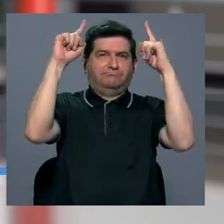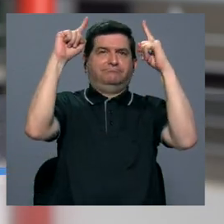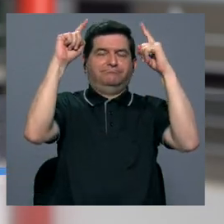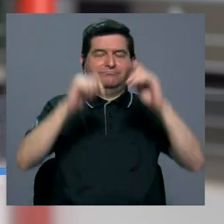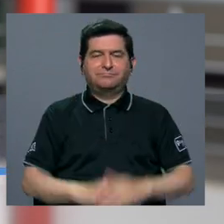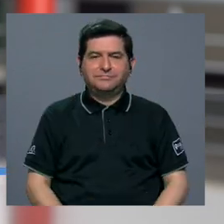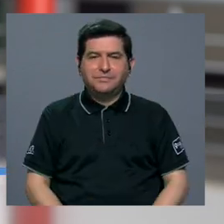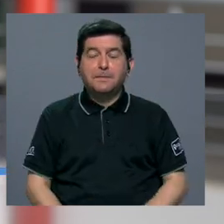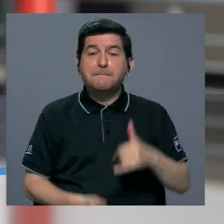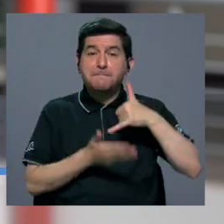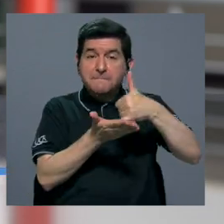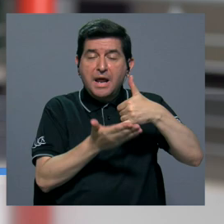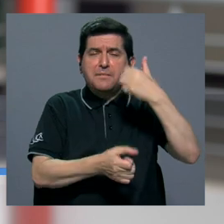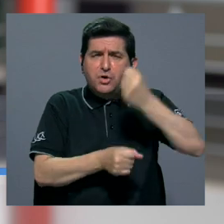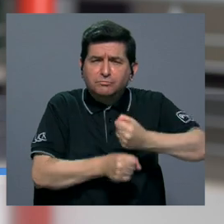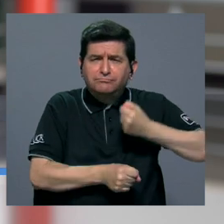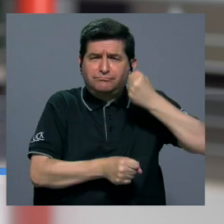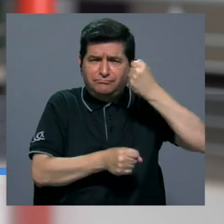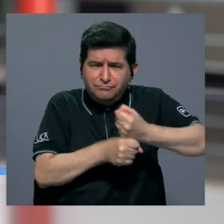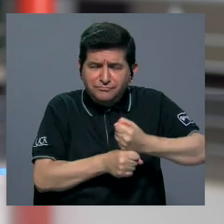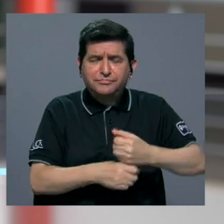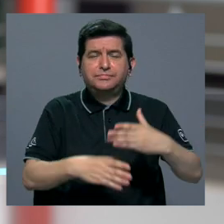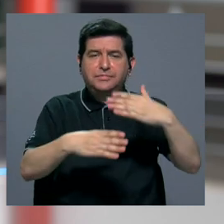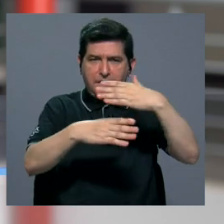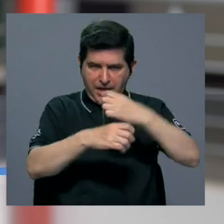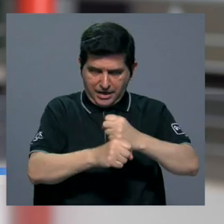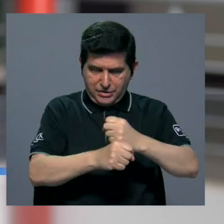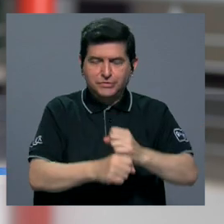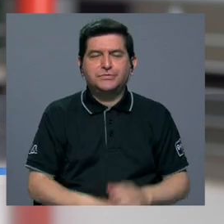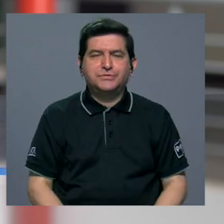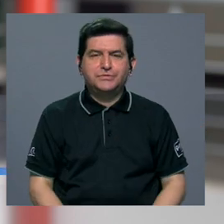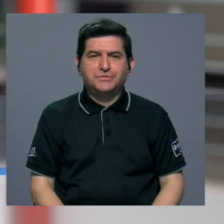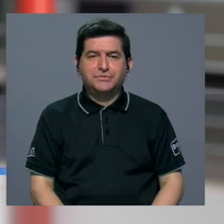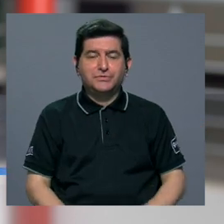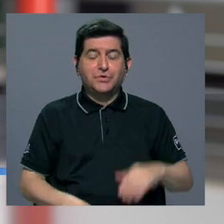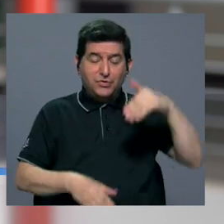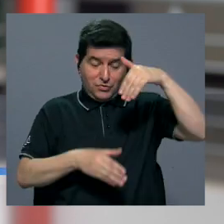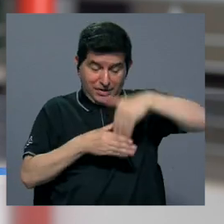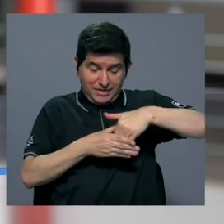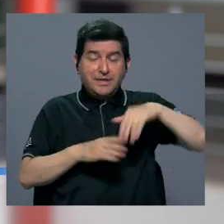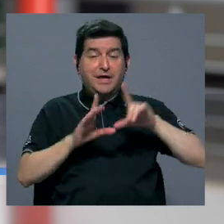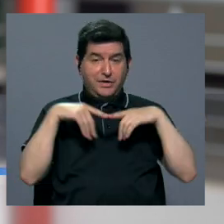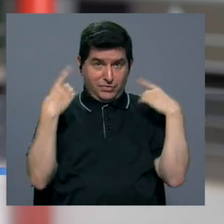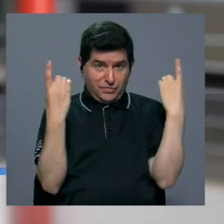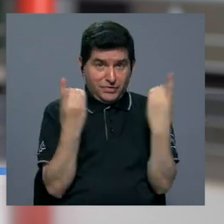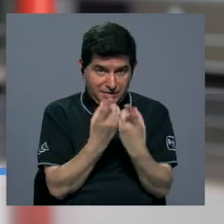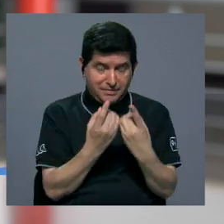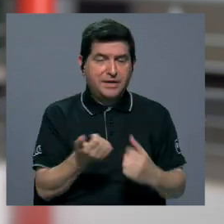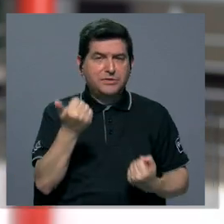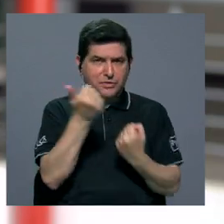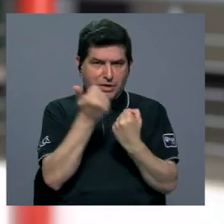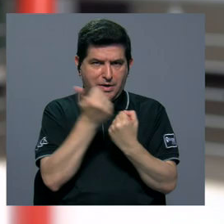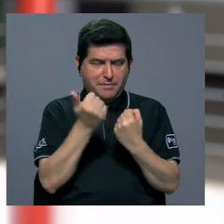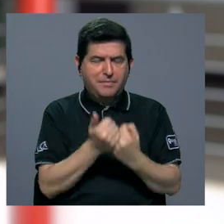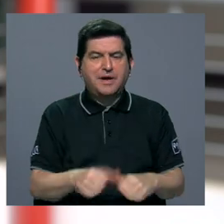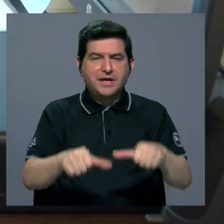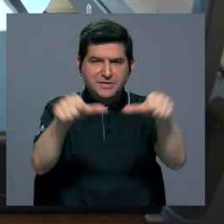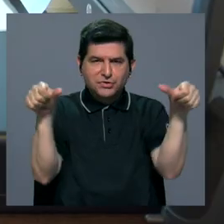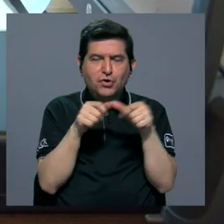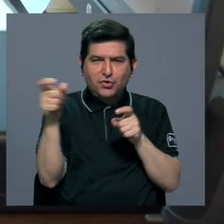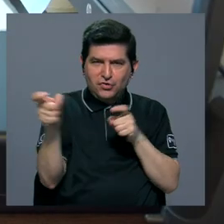Es un premio al esfuerzo que se ha realizado a lo interno del departamento y con apoyo del personal